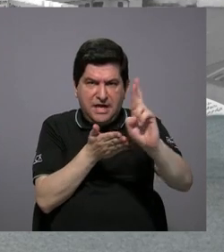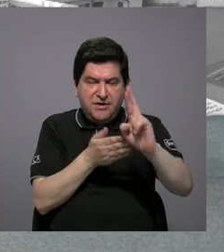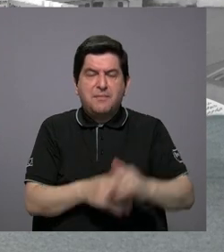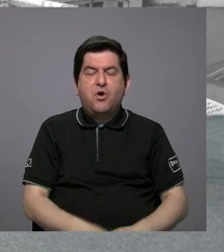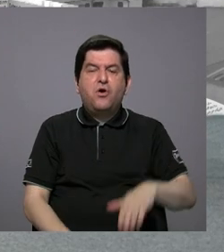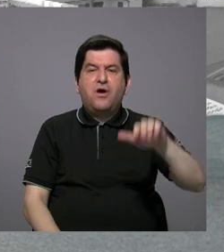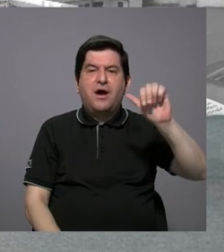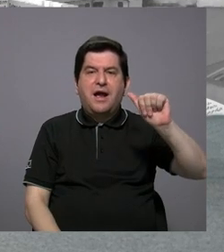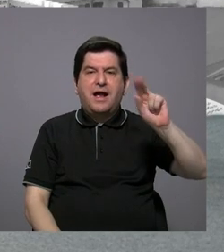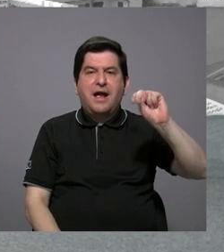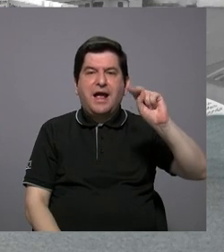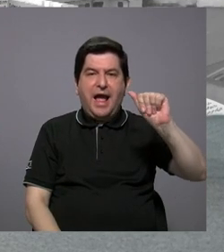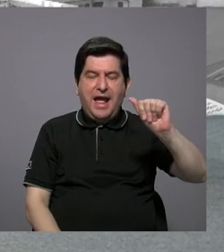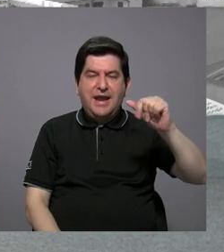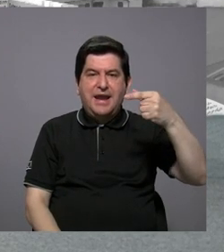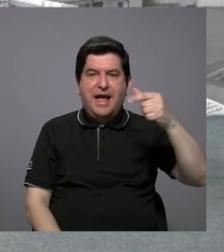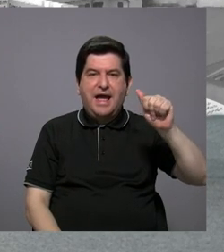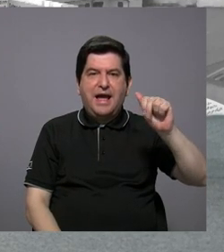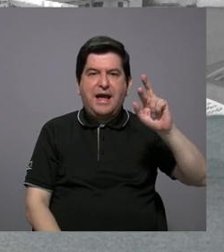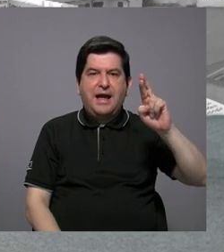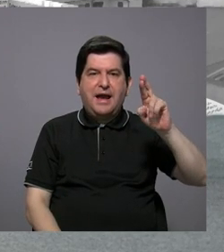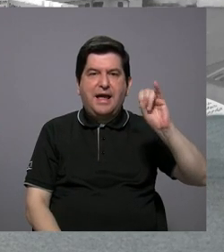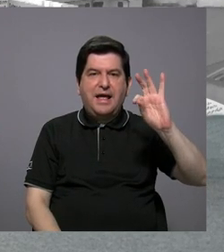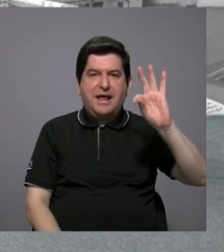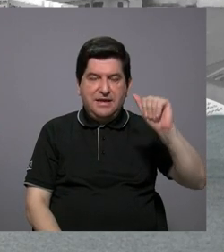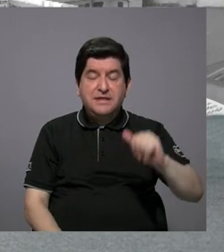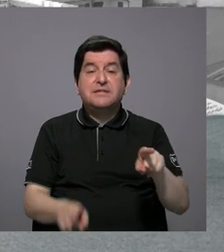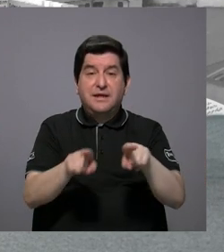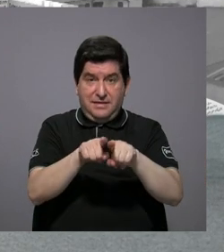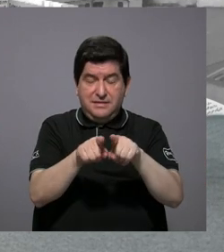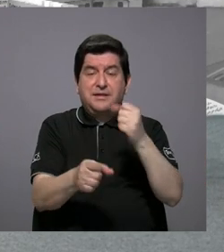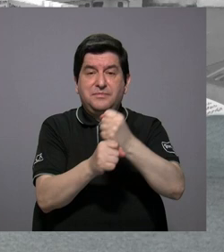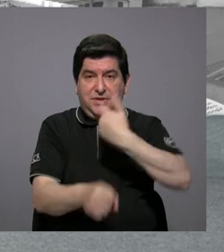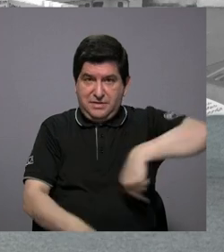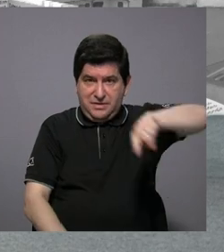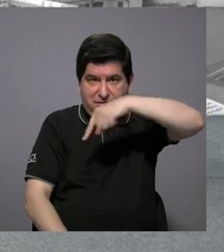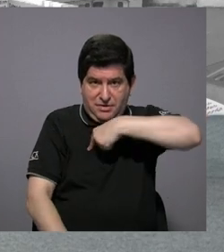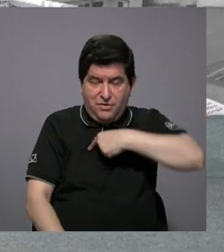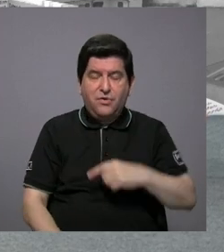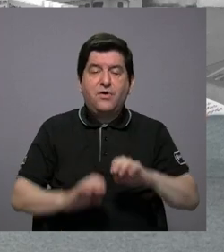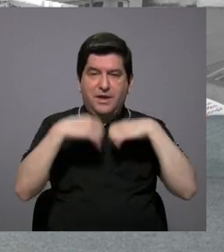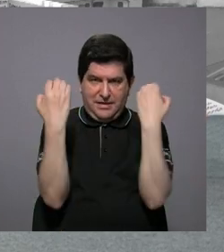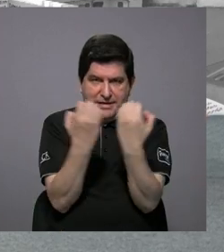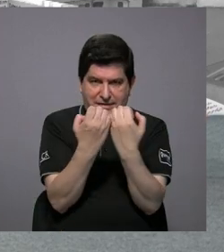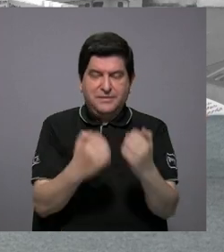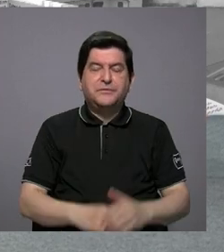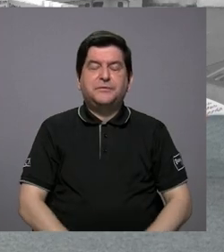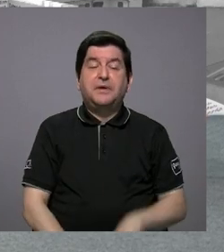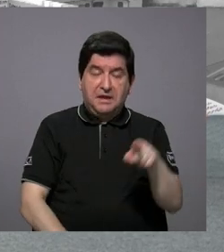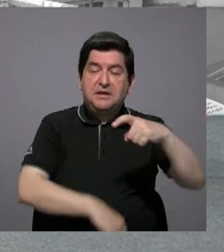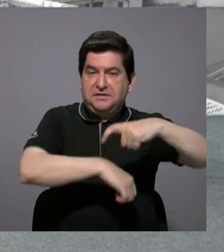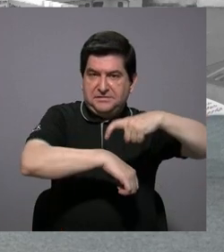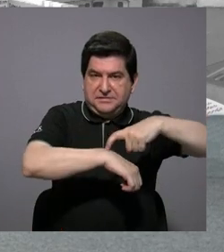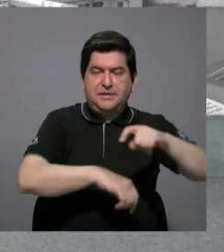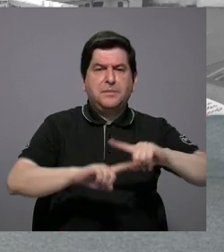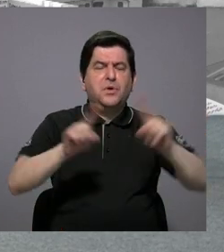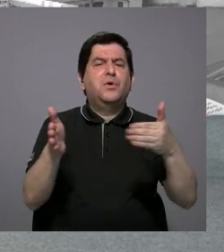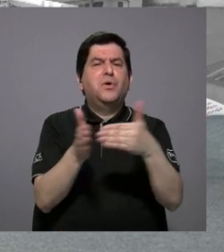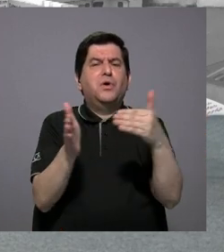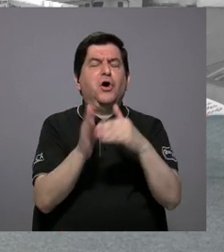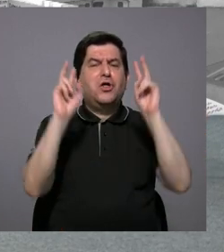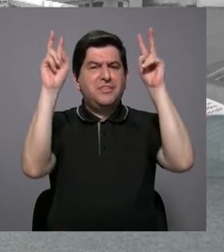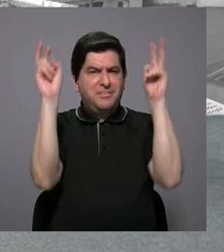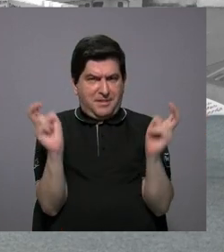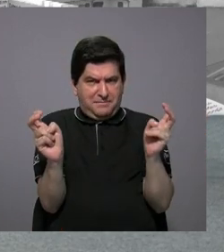Garita, que también era una profesional que trabajaba con nosotros en esa época. Pero volviendo al